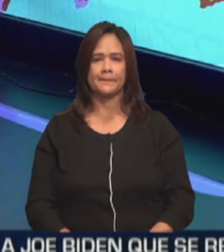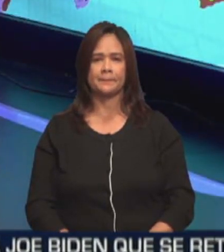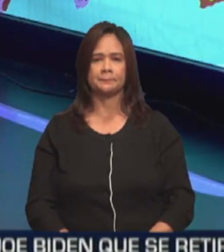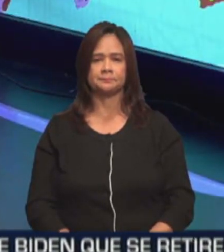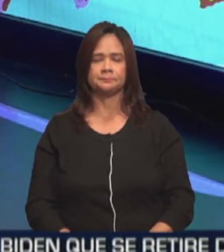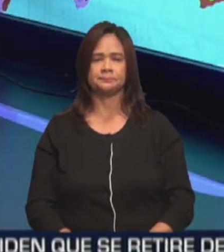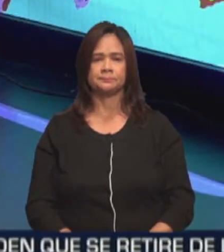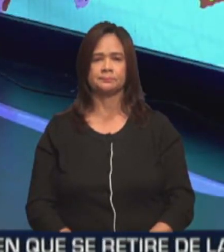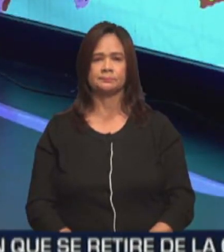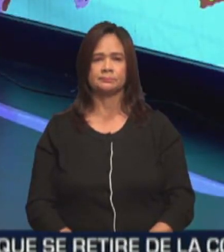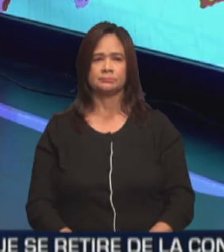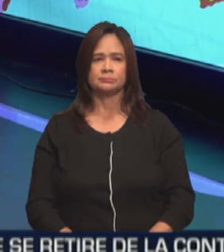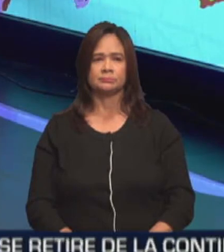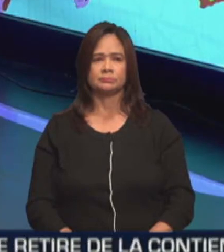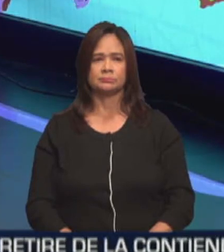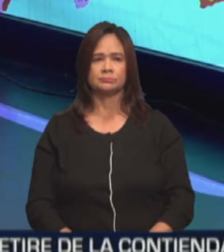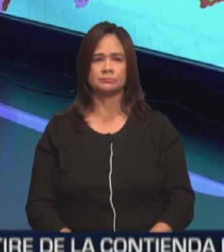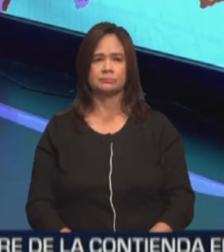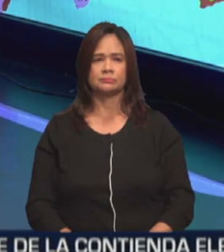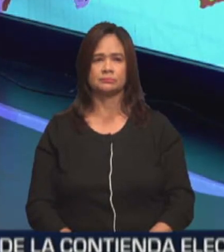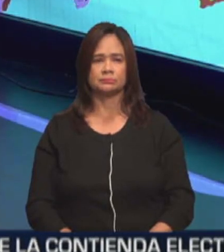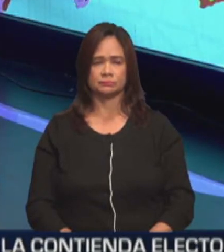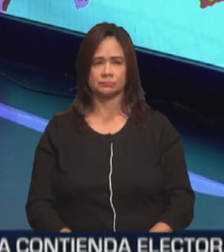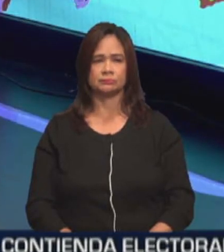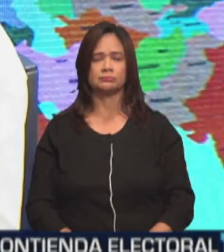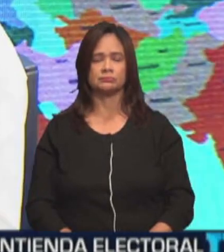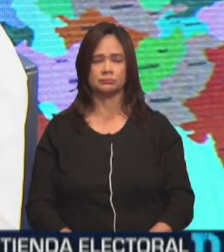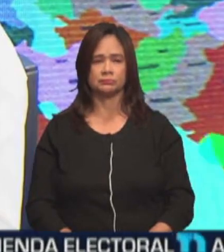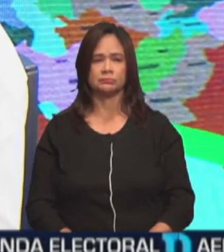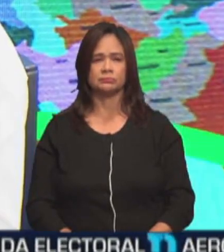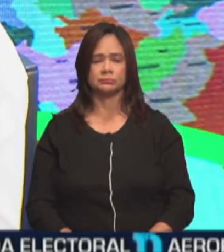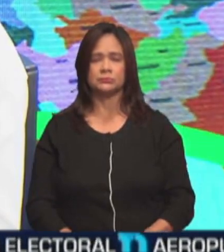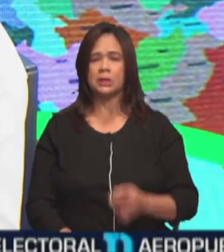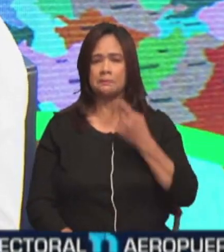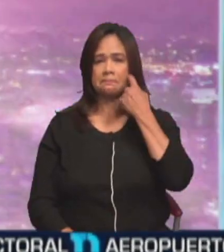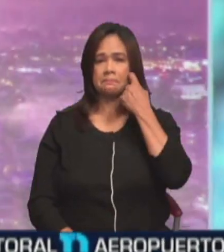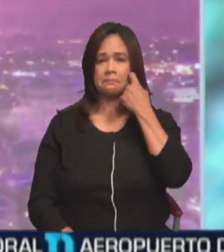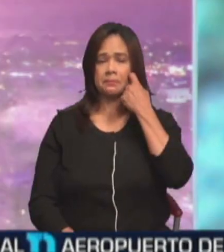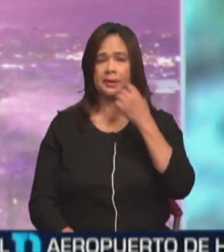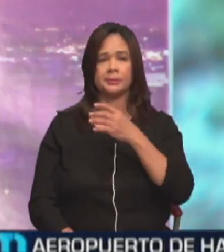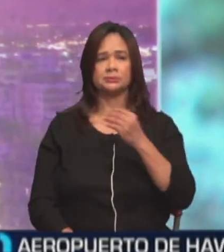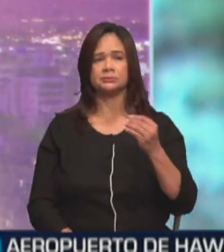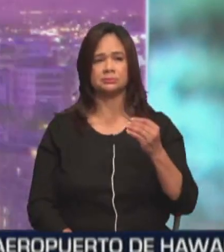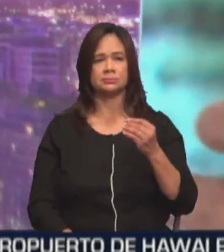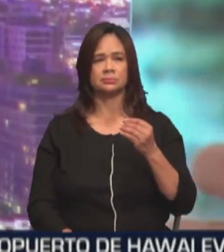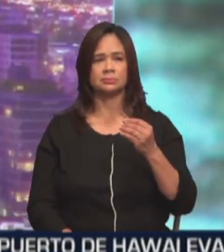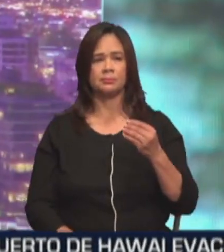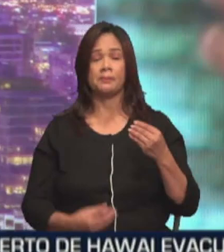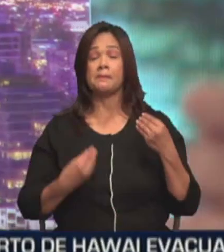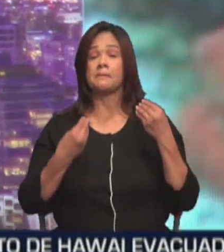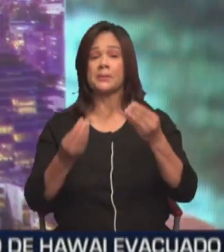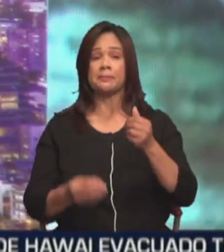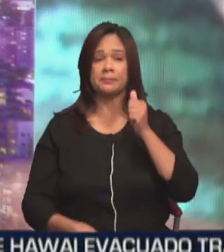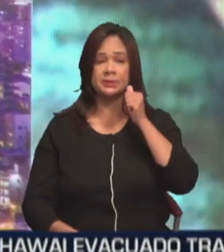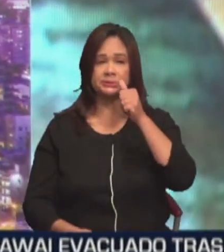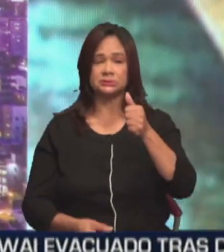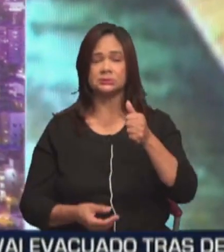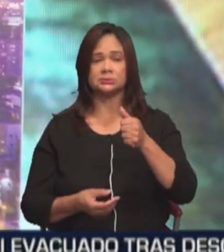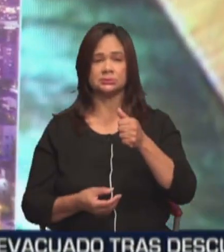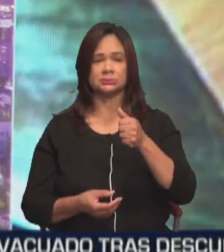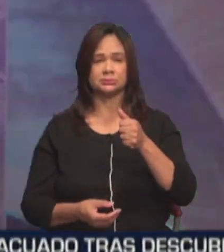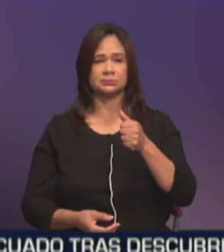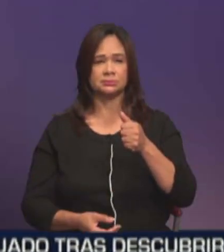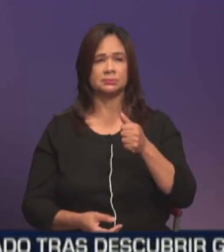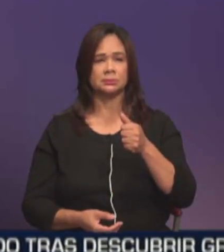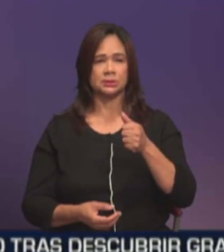sin antes presentar el más reciente número, la más reciente Se entrega mañana. Mañana yo el primero que la